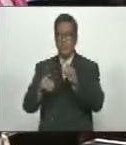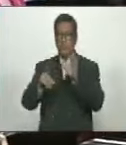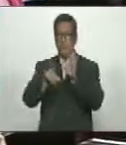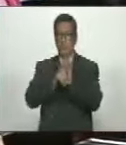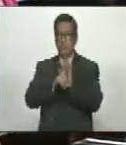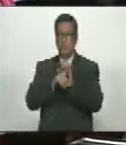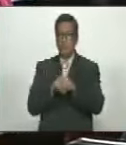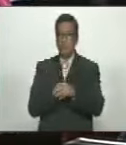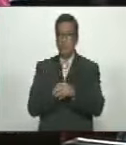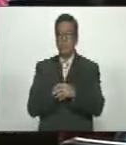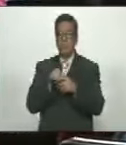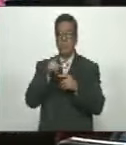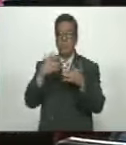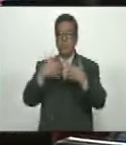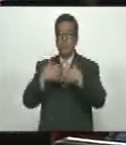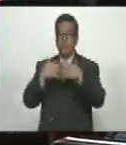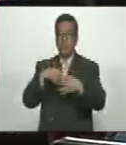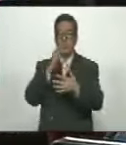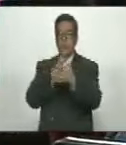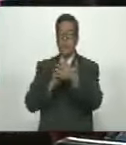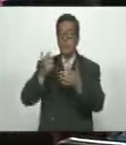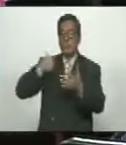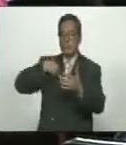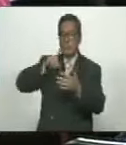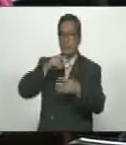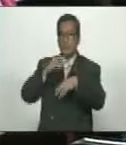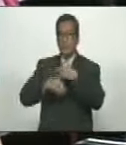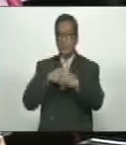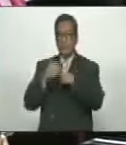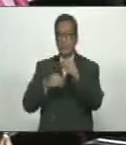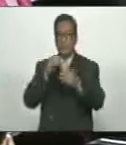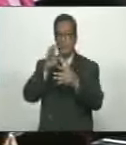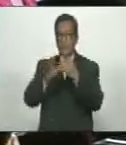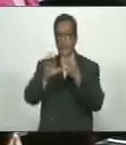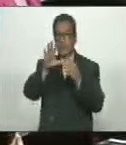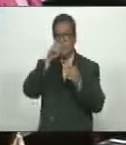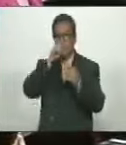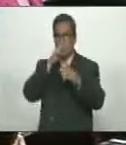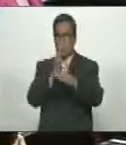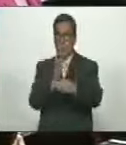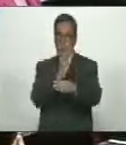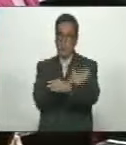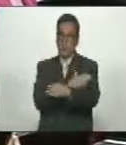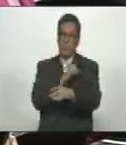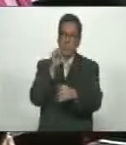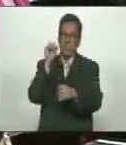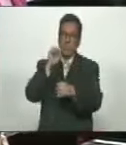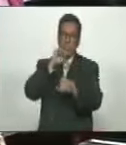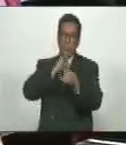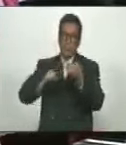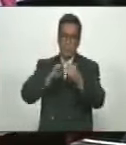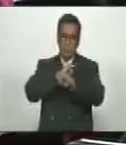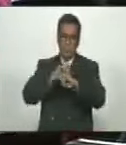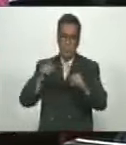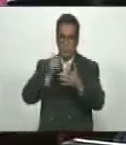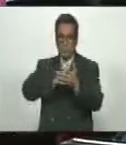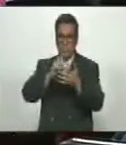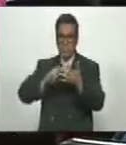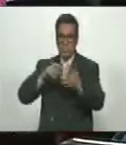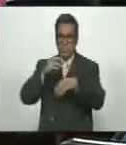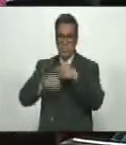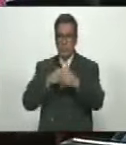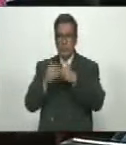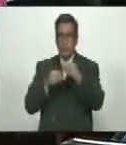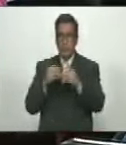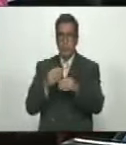la empresa mixta tiene que hacerlo cinco años antes del vencimiento del contrato establecido